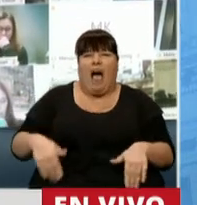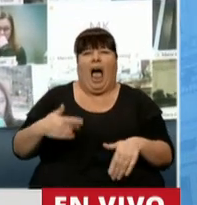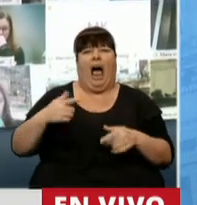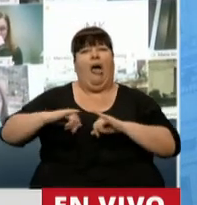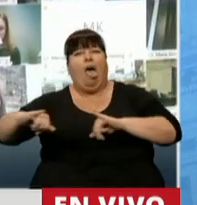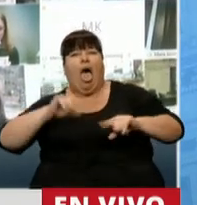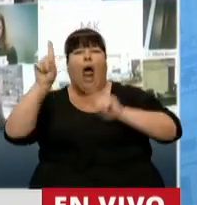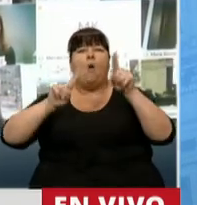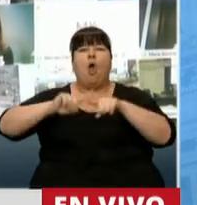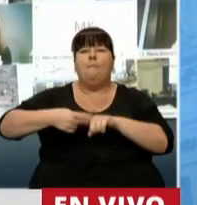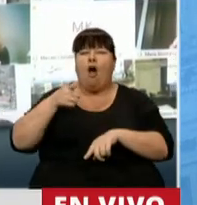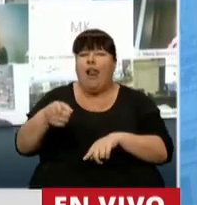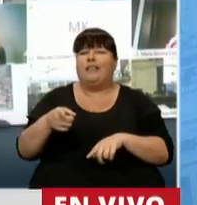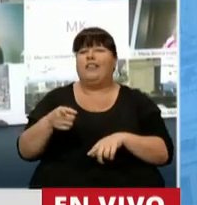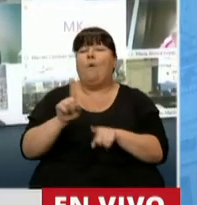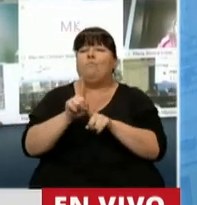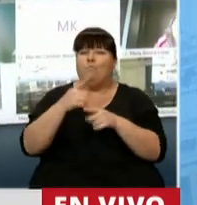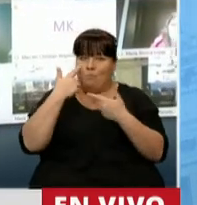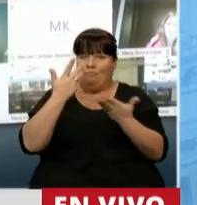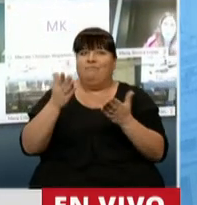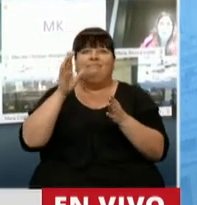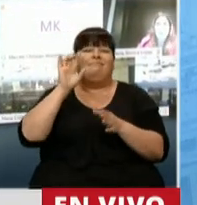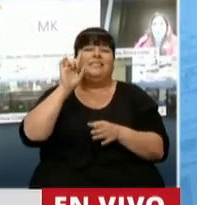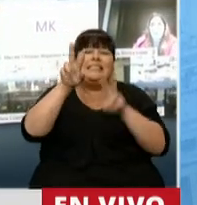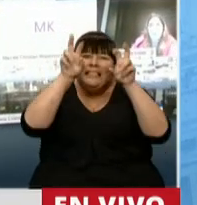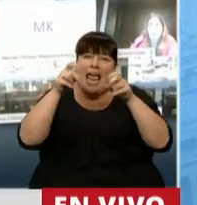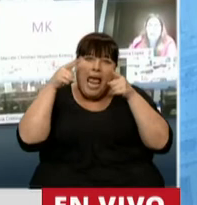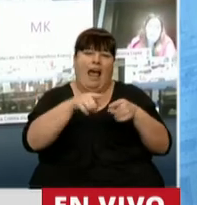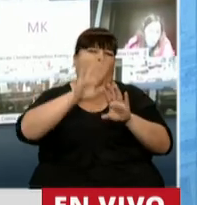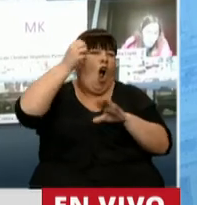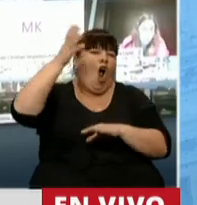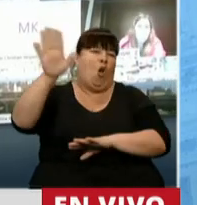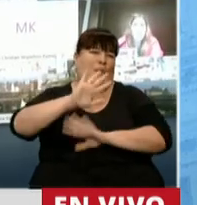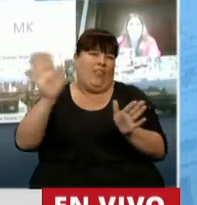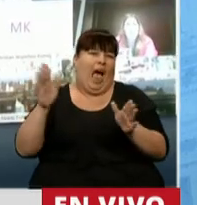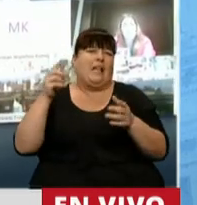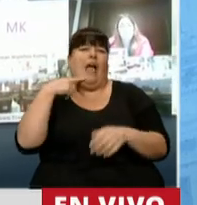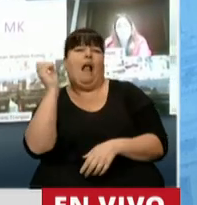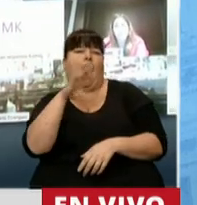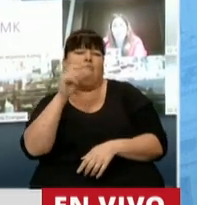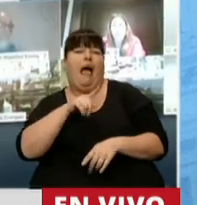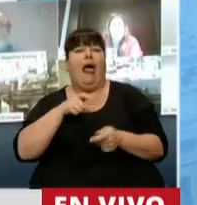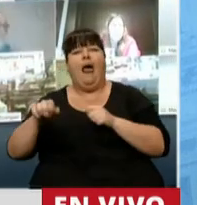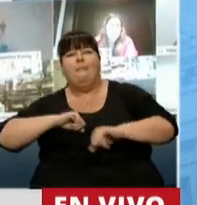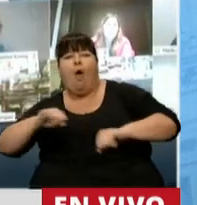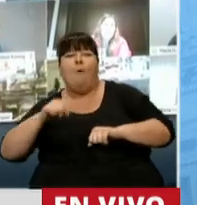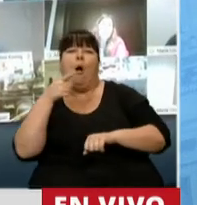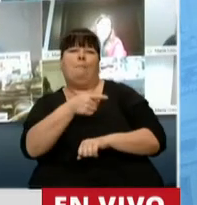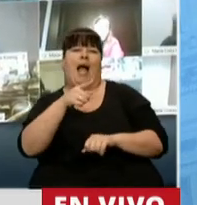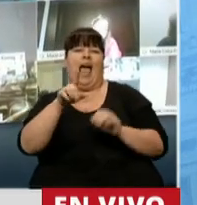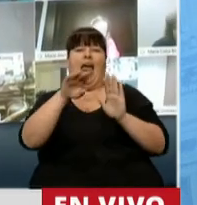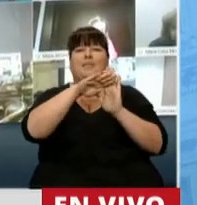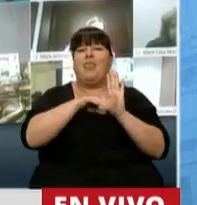demagógica de algunos dirigentes políticos se dirija hacia esos temas y dejen de lado por un momento la crítica demagógica a las medidas